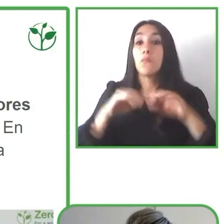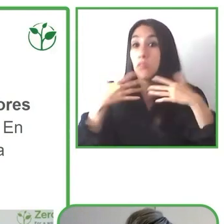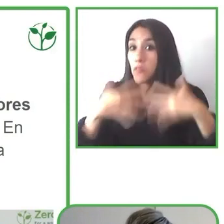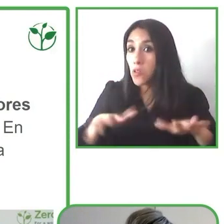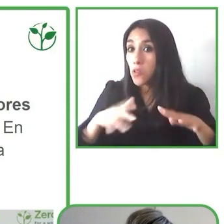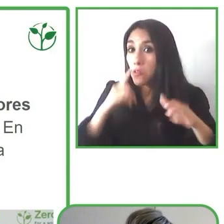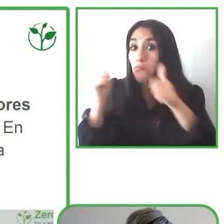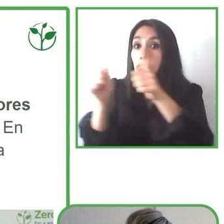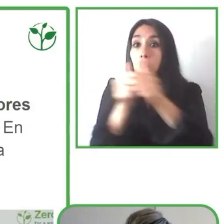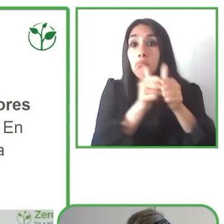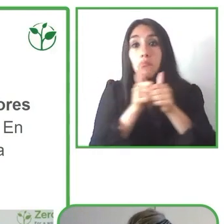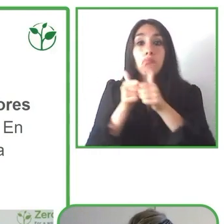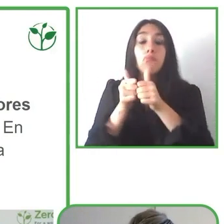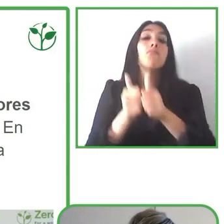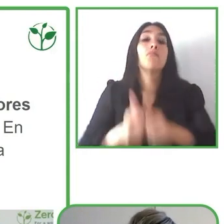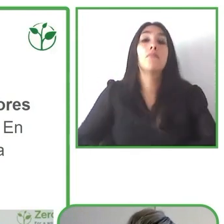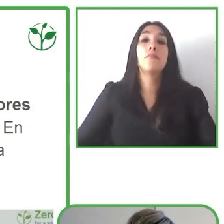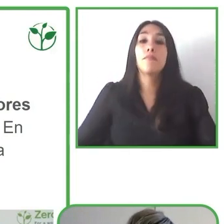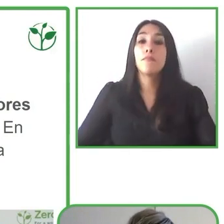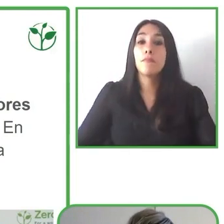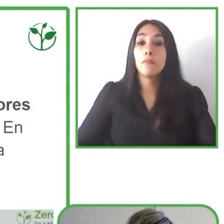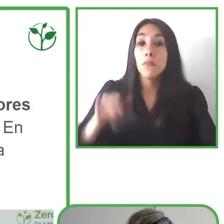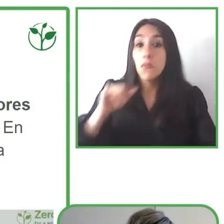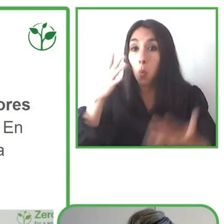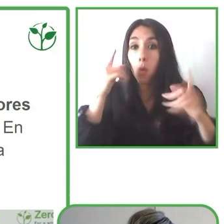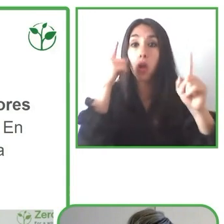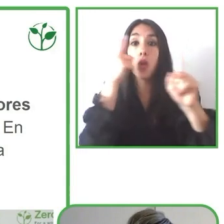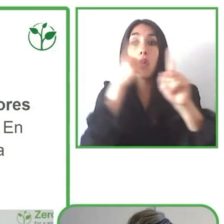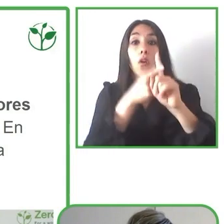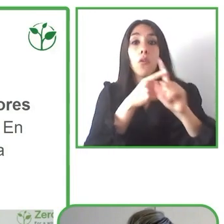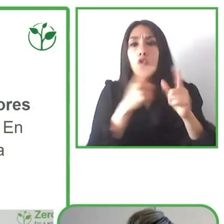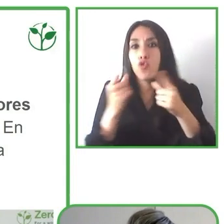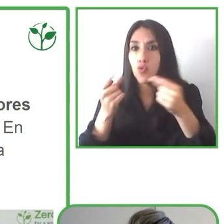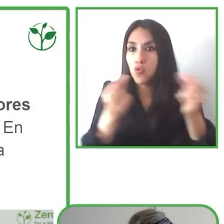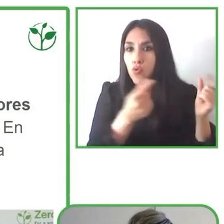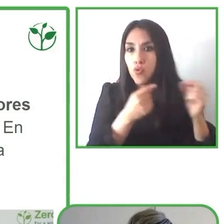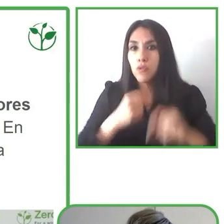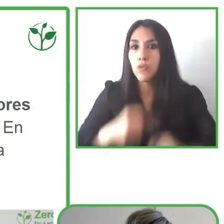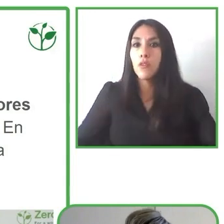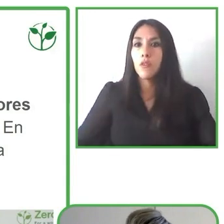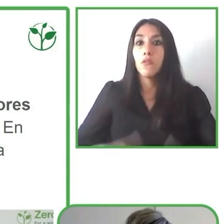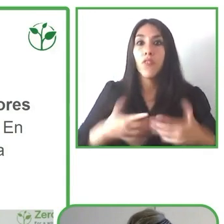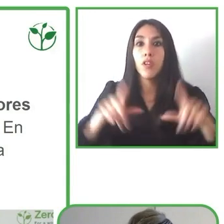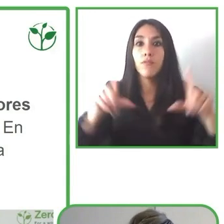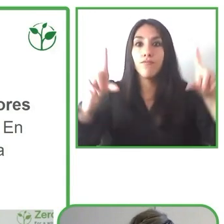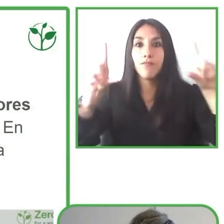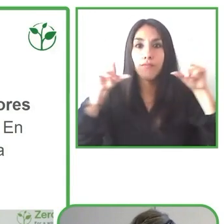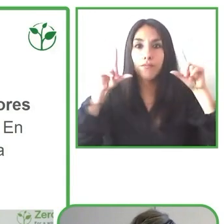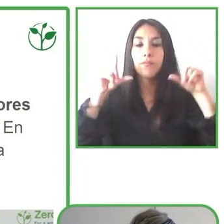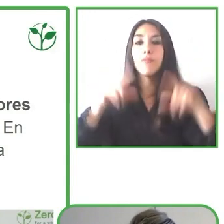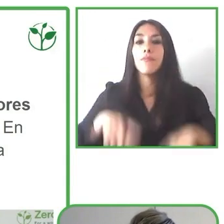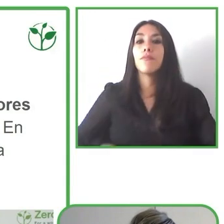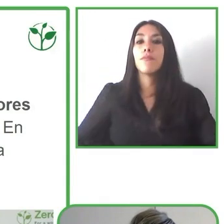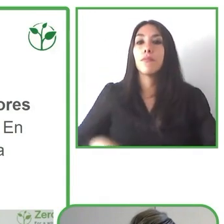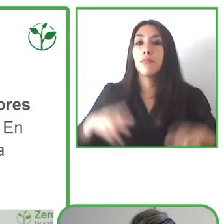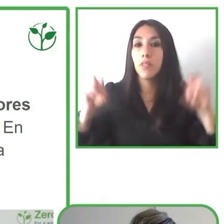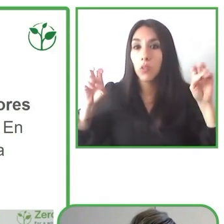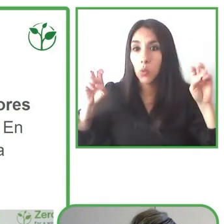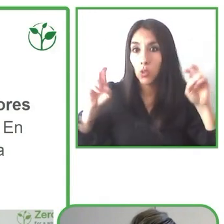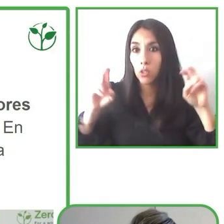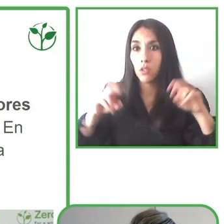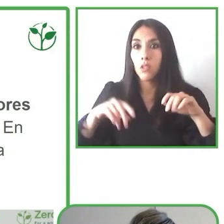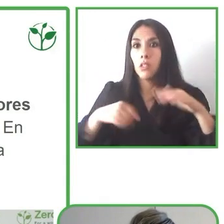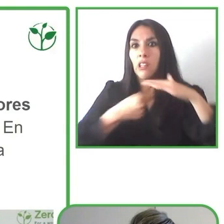generar un impacto positivo en un escenario de exclusión digital y desempleo. En